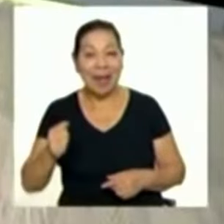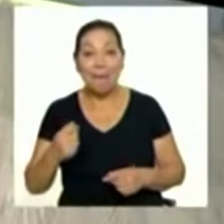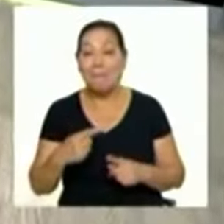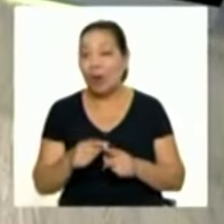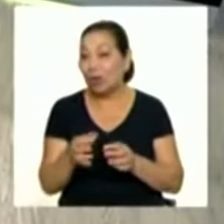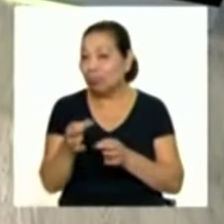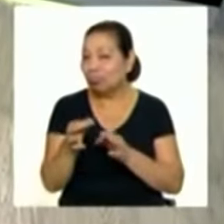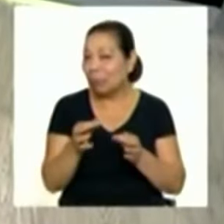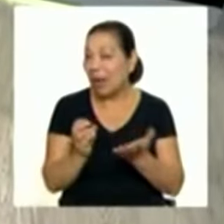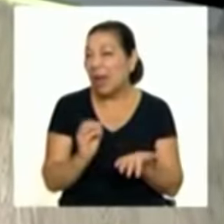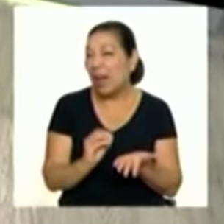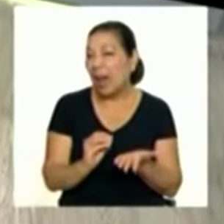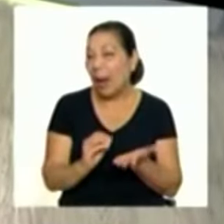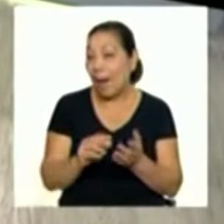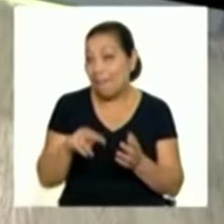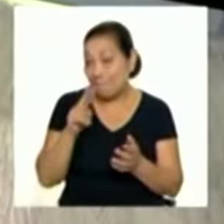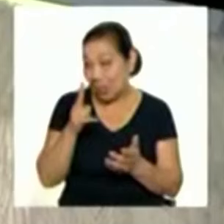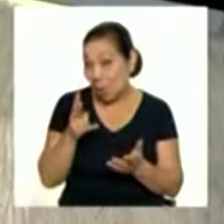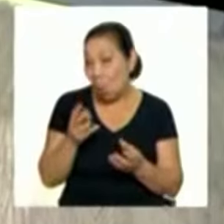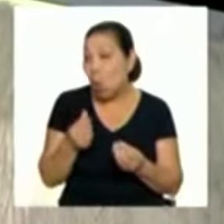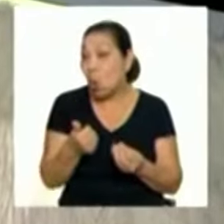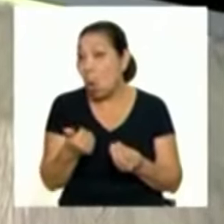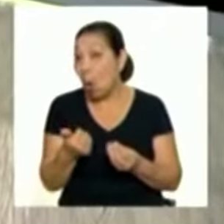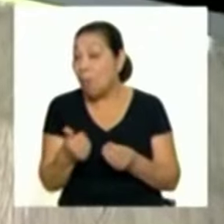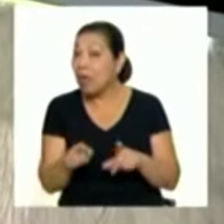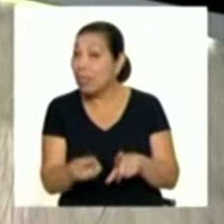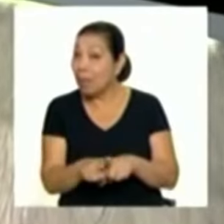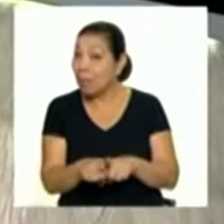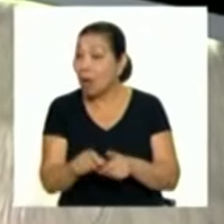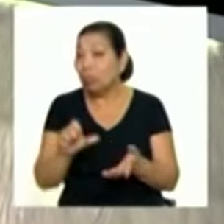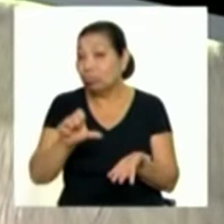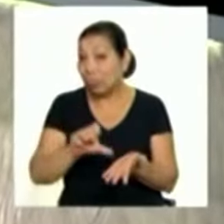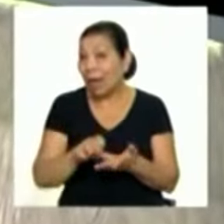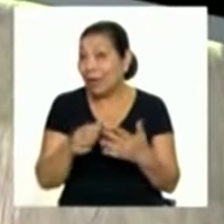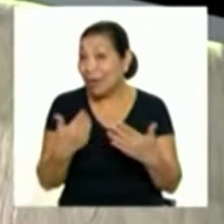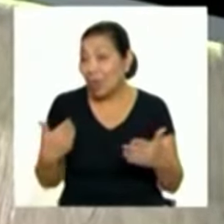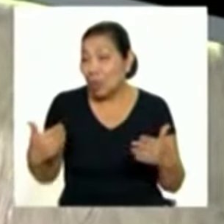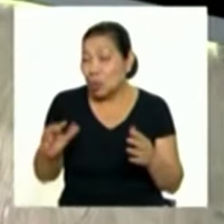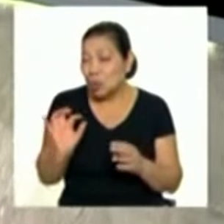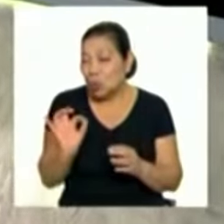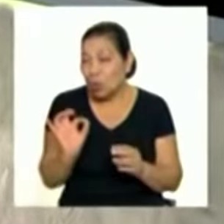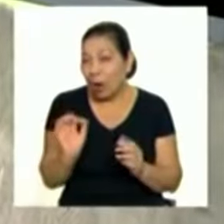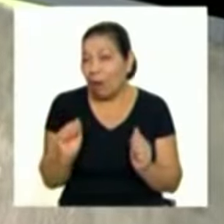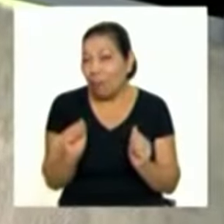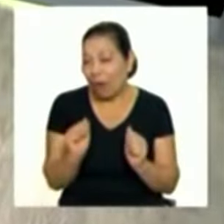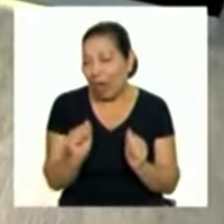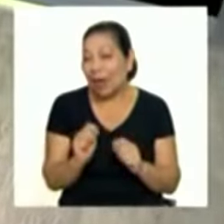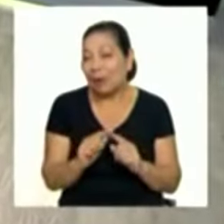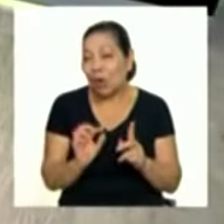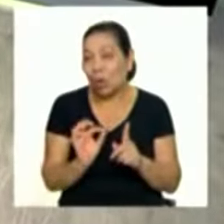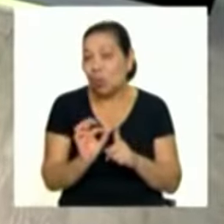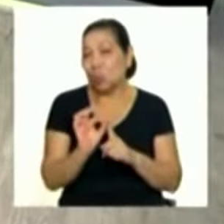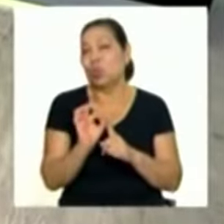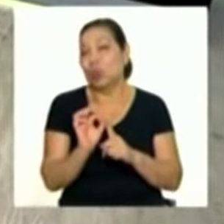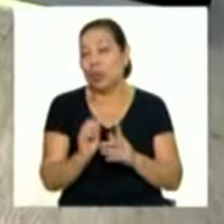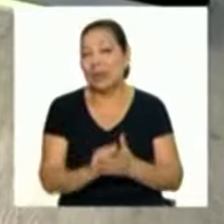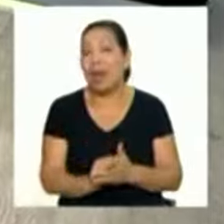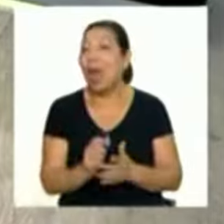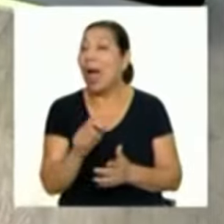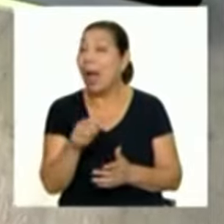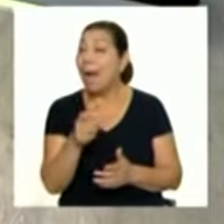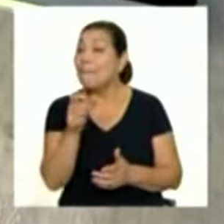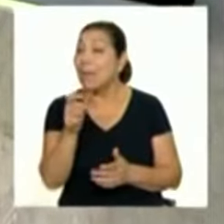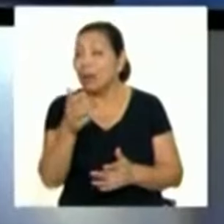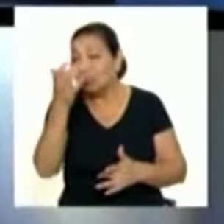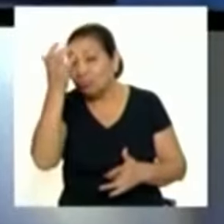para darnos información tanto del plano nacional como de la capital y es que ya se está sintiendo el descenso de temperatura, hay personas